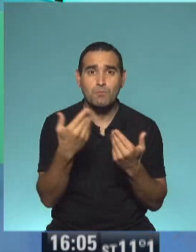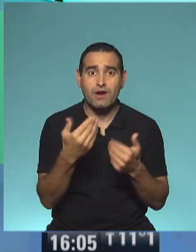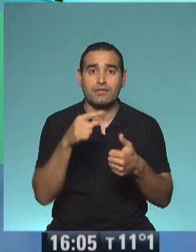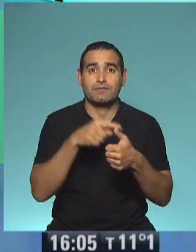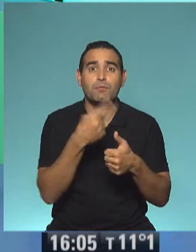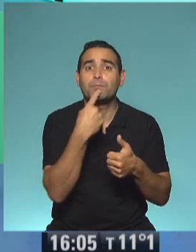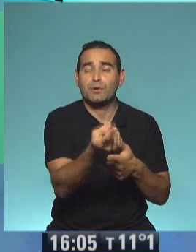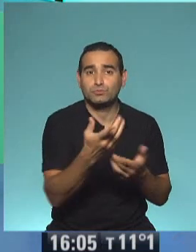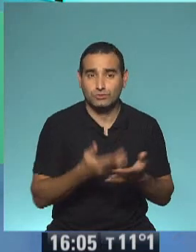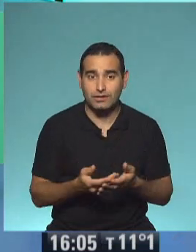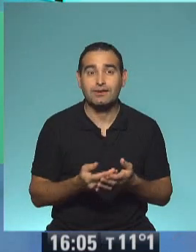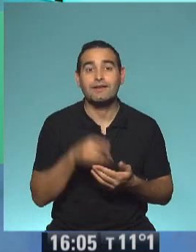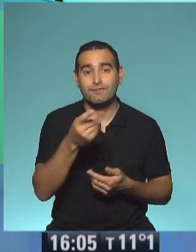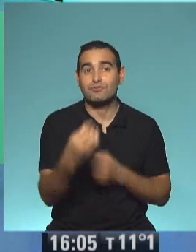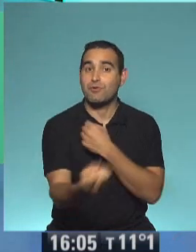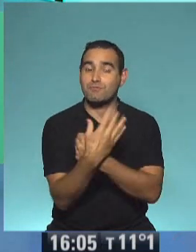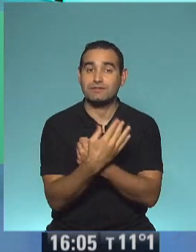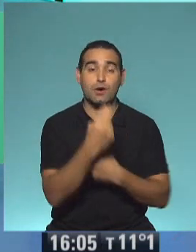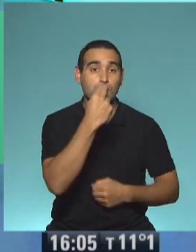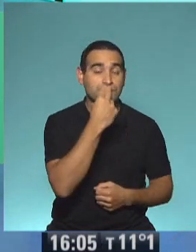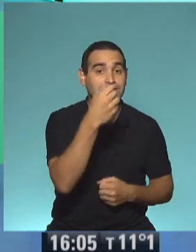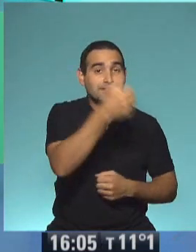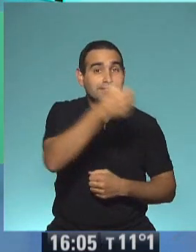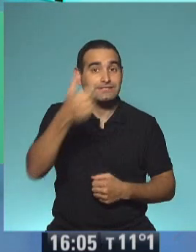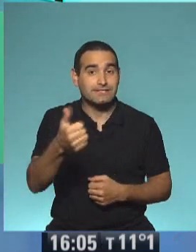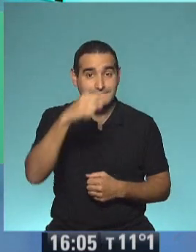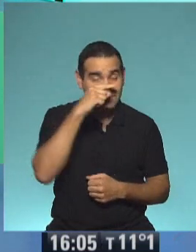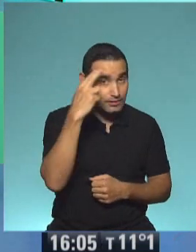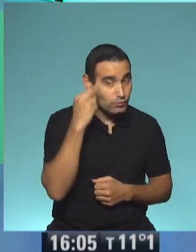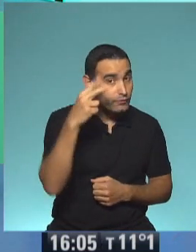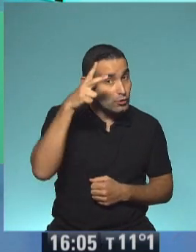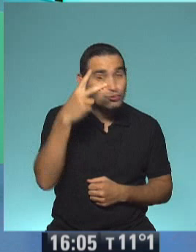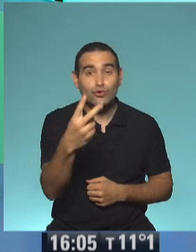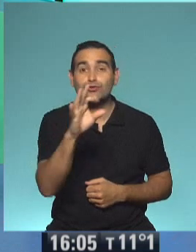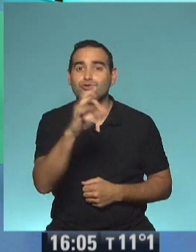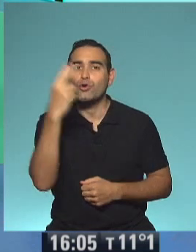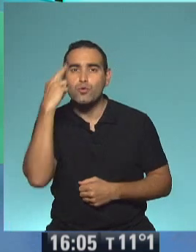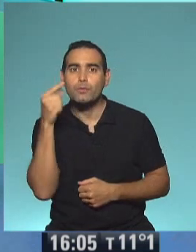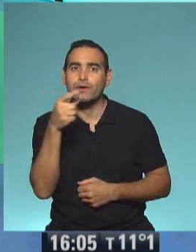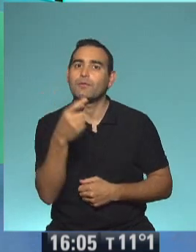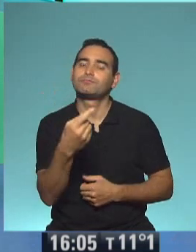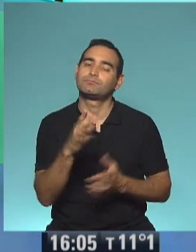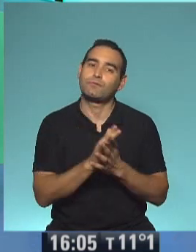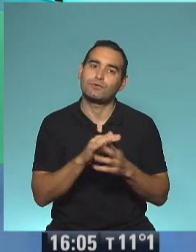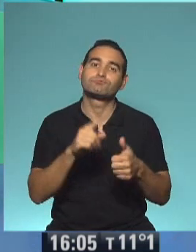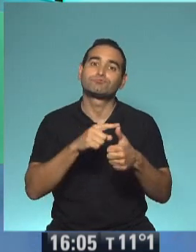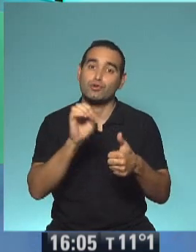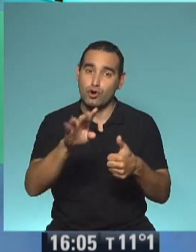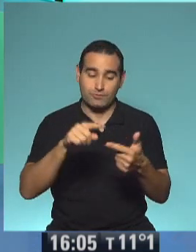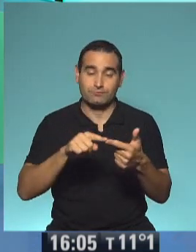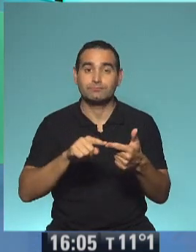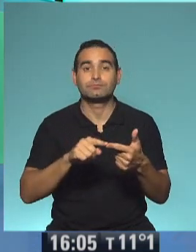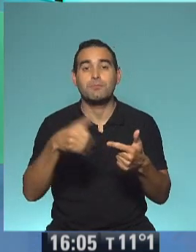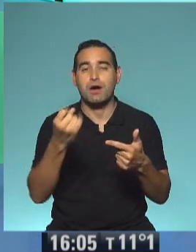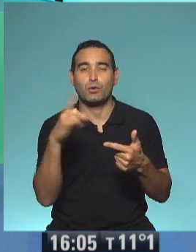tu consulta ahí y la mandes al número 11-667-98209. Y aclara, por favor, tu nombre. Mi nombre,